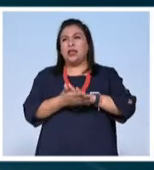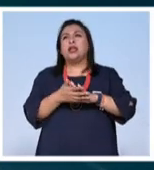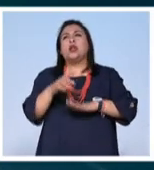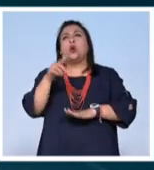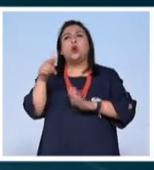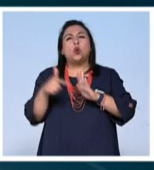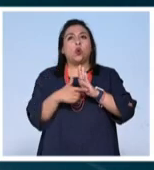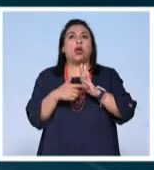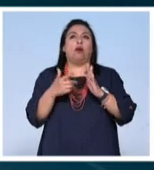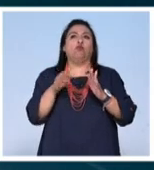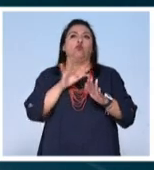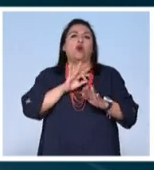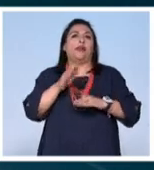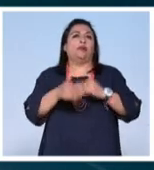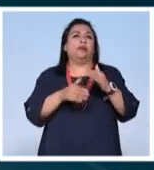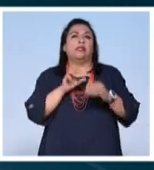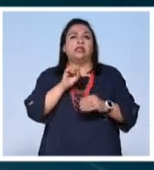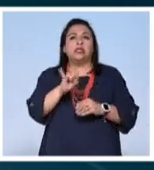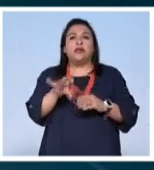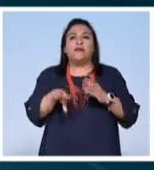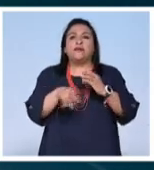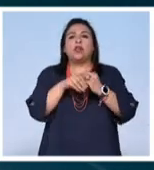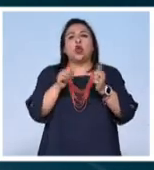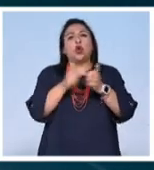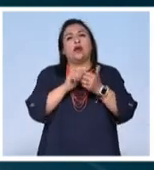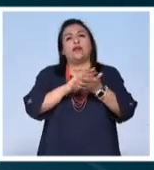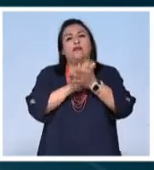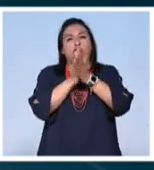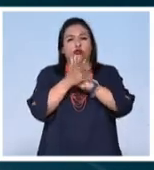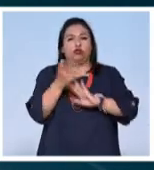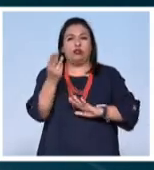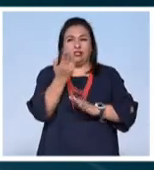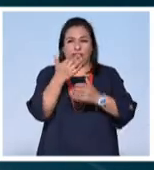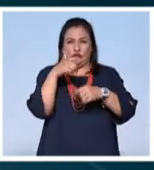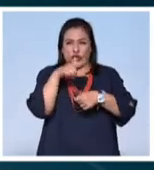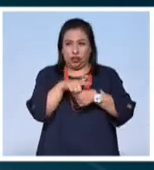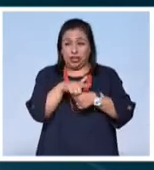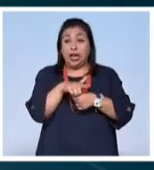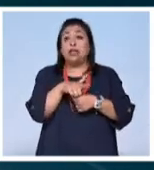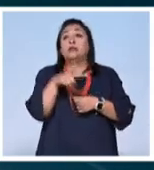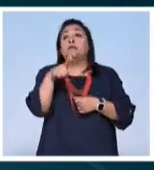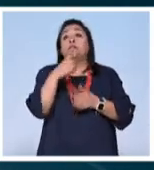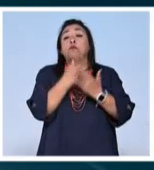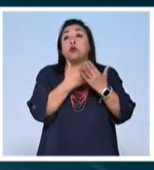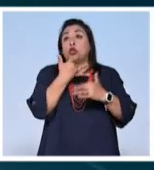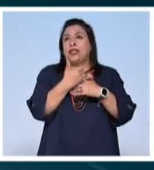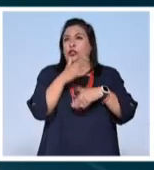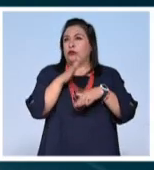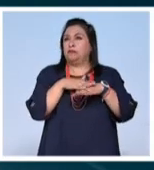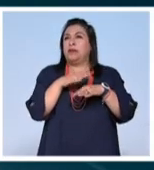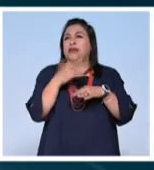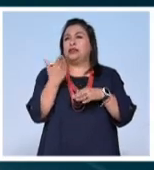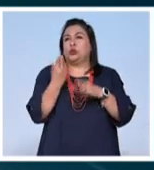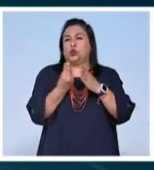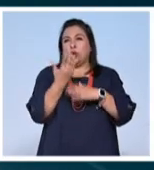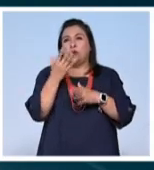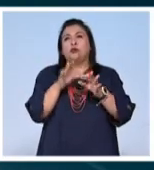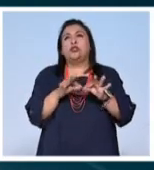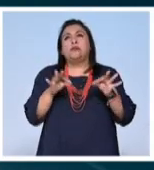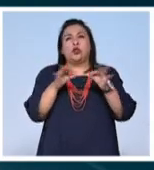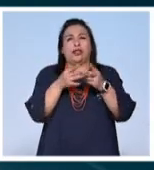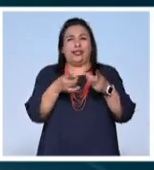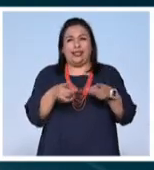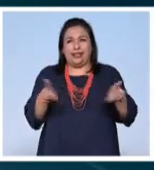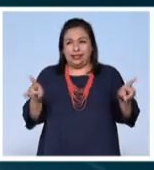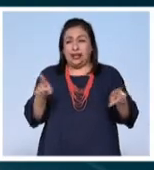entidad funcional adaptada a la evolución de las necesidades sociales. Entre sus proyectos más recientes e importantes en